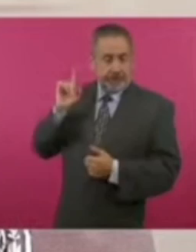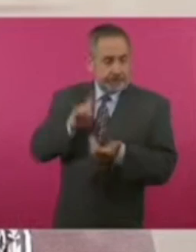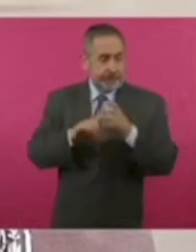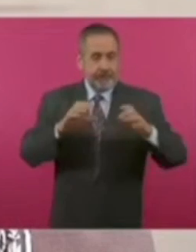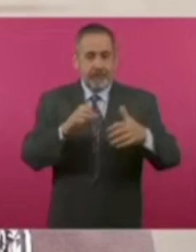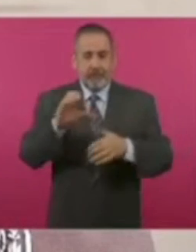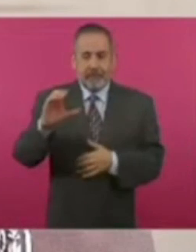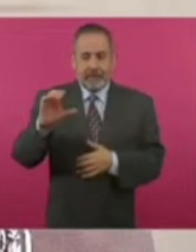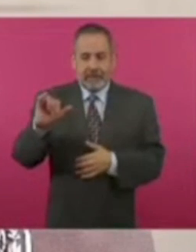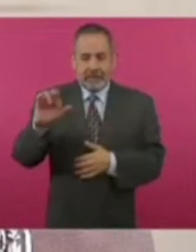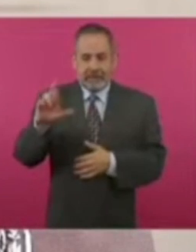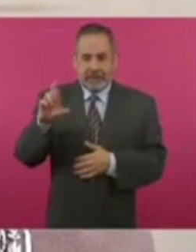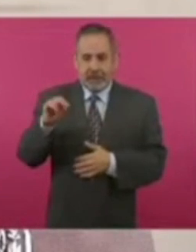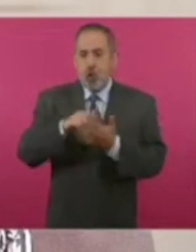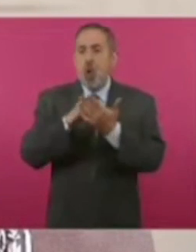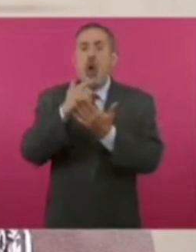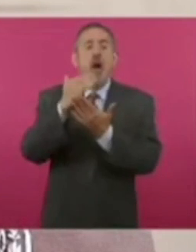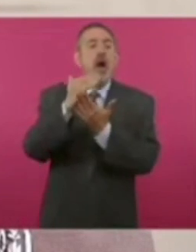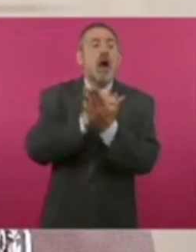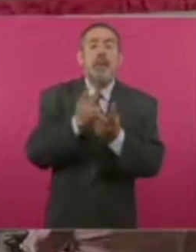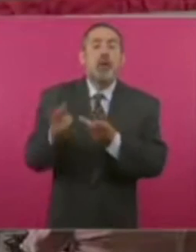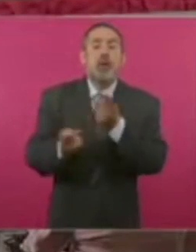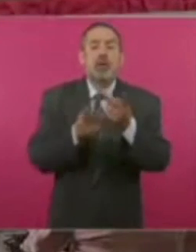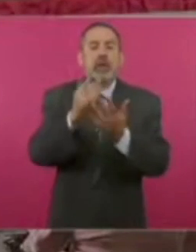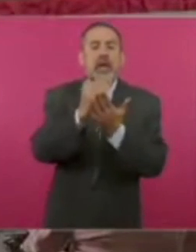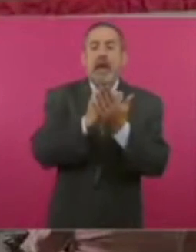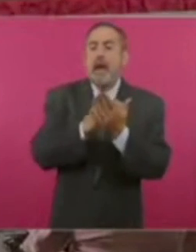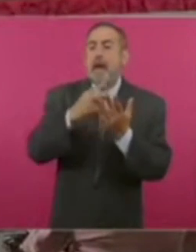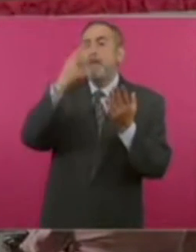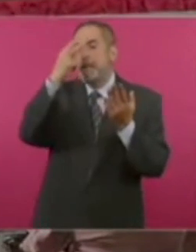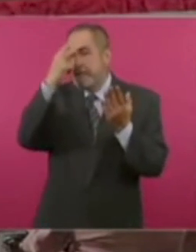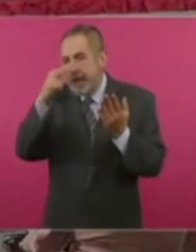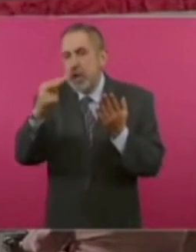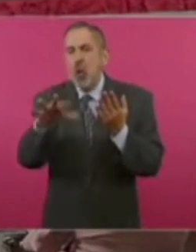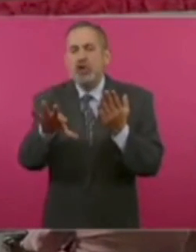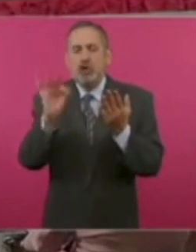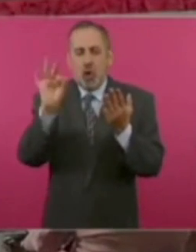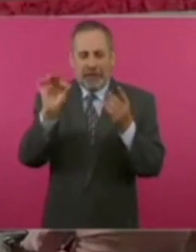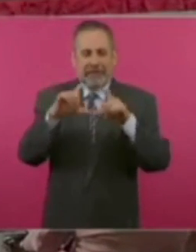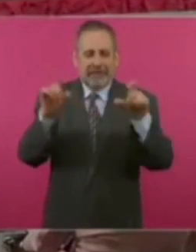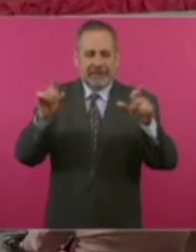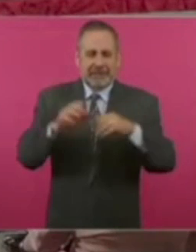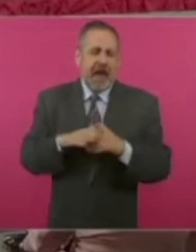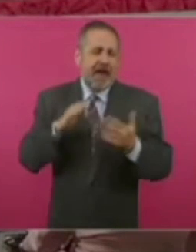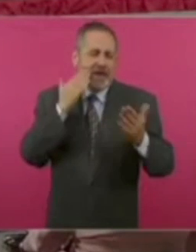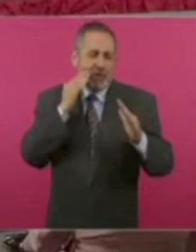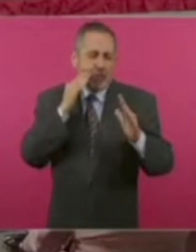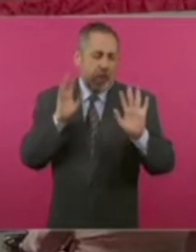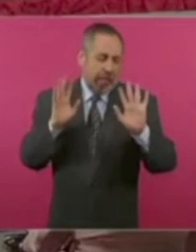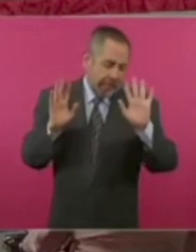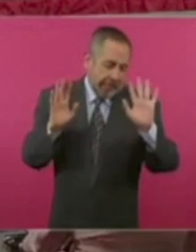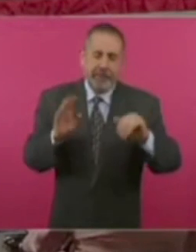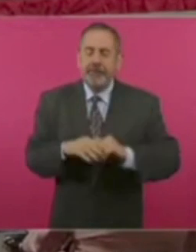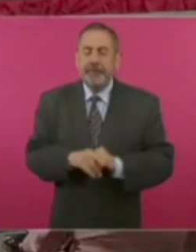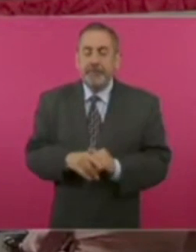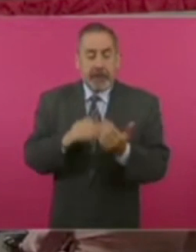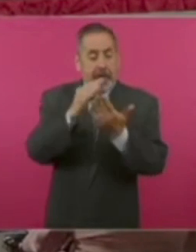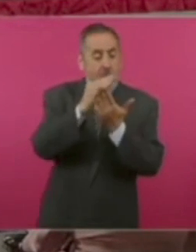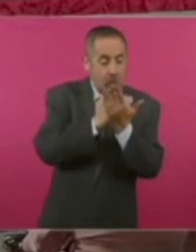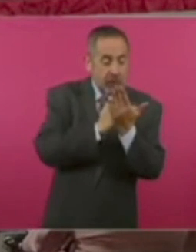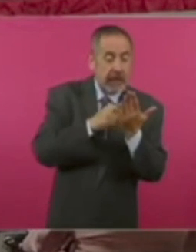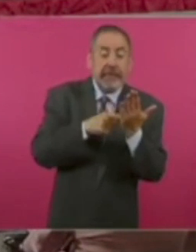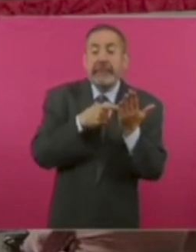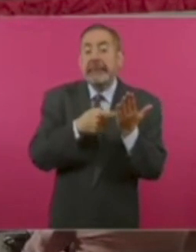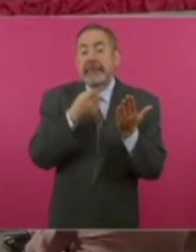Gómez Leiva se presentó la encuesta México Elige, hecha básicamente de Facebook. Esa encuesta presenta resultados